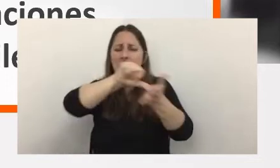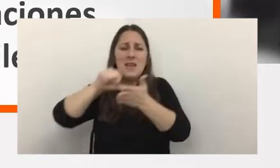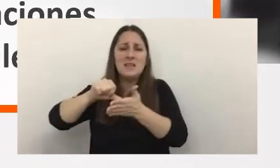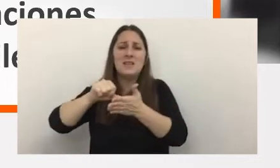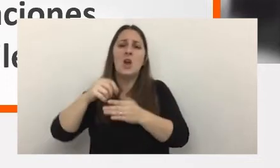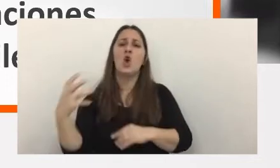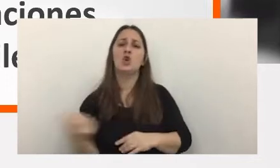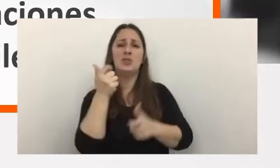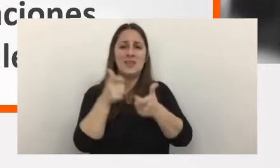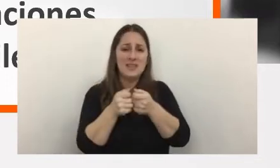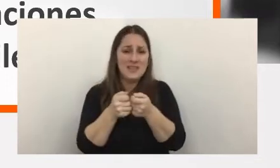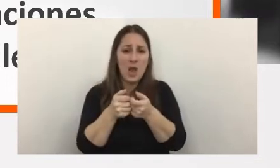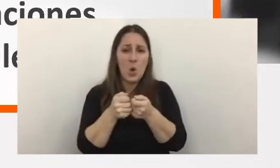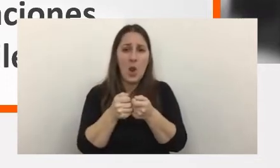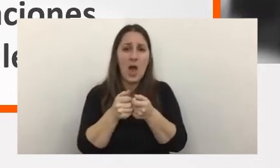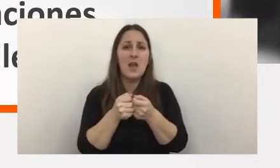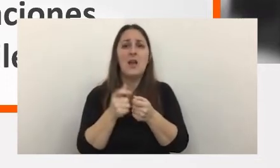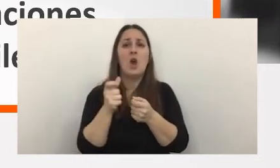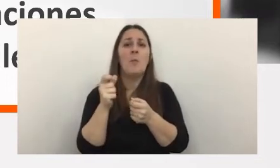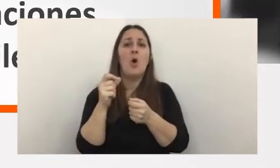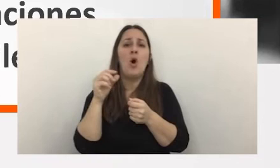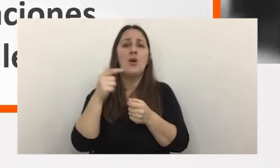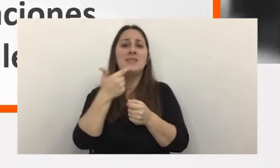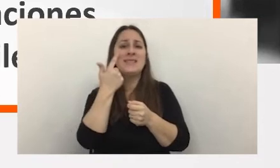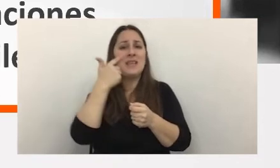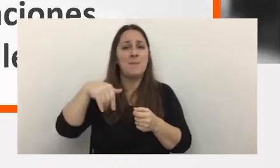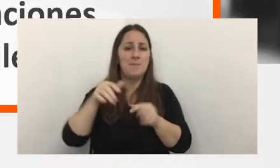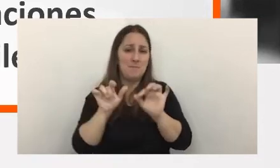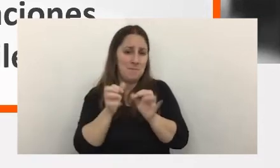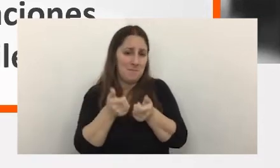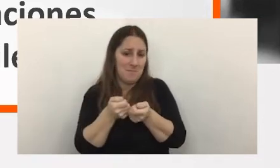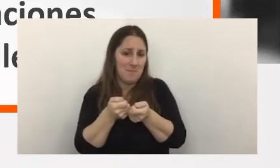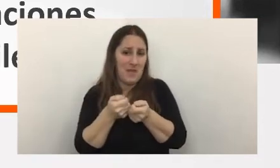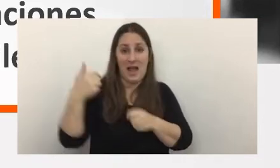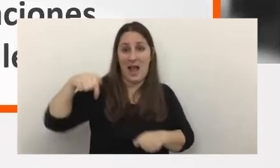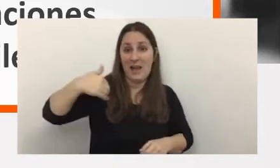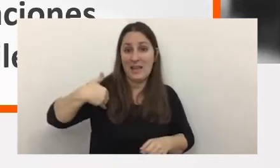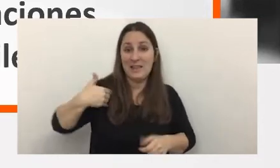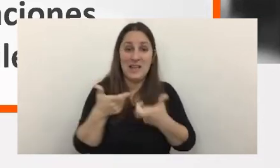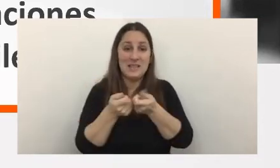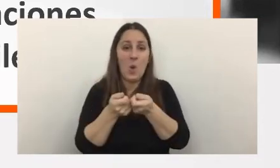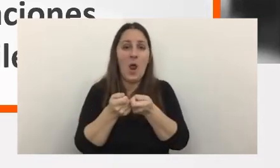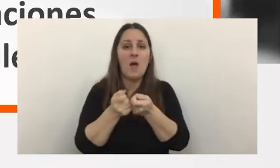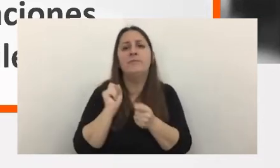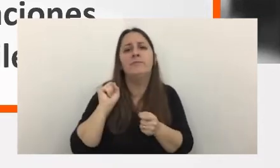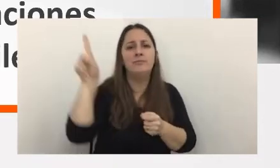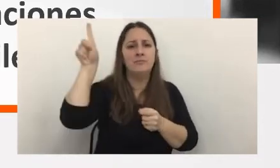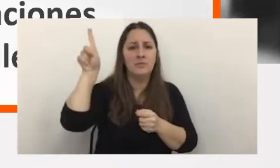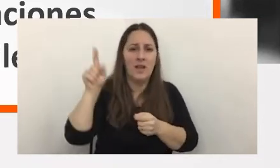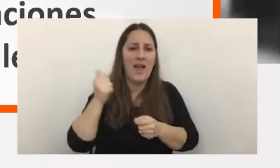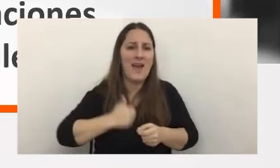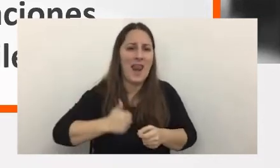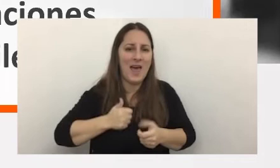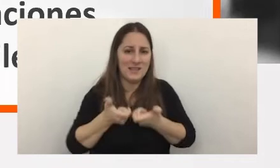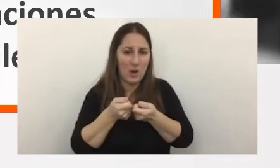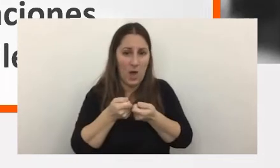teléfono con una sim digital en argentina por ejemplo un teléfono de canadá el